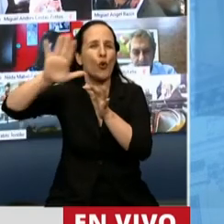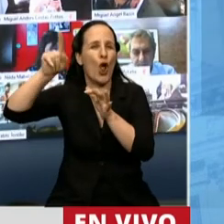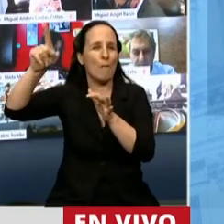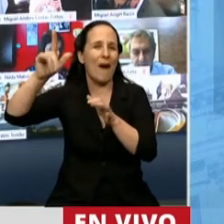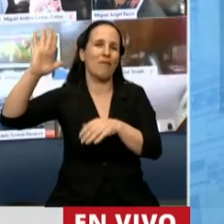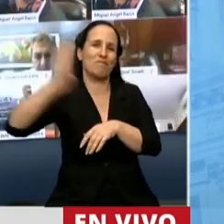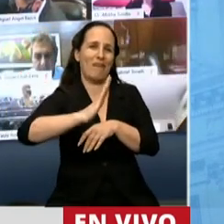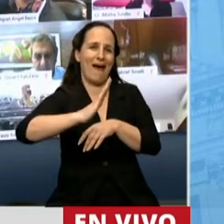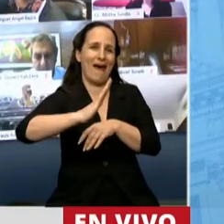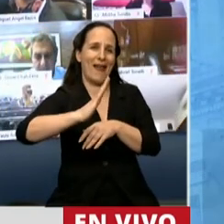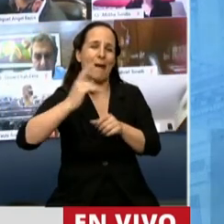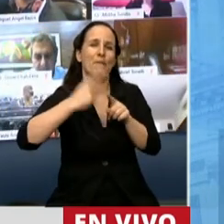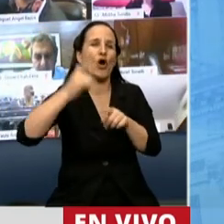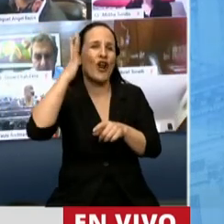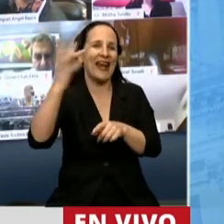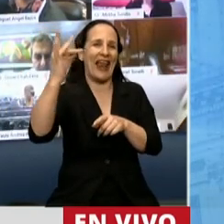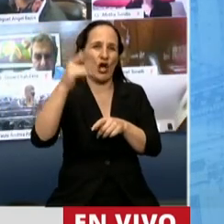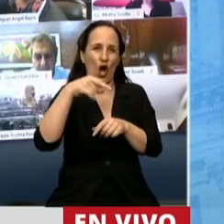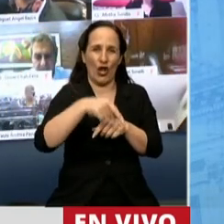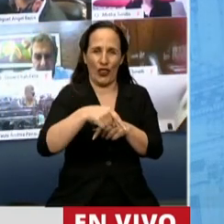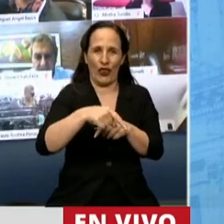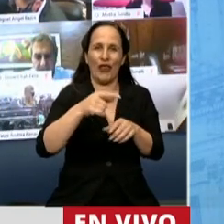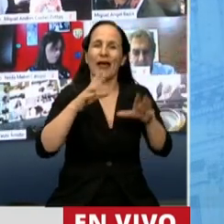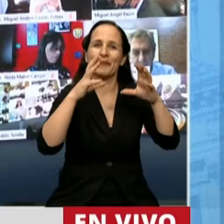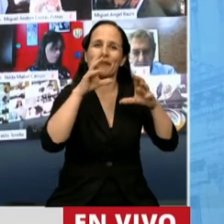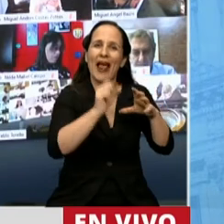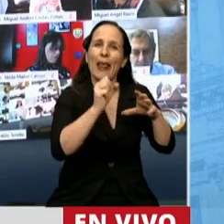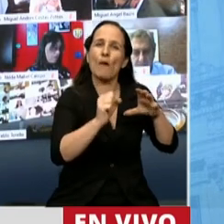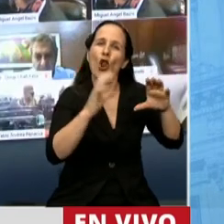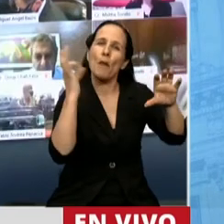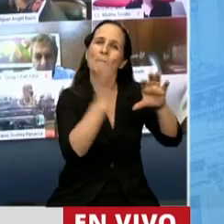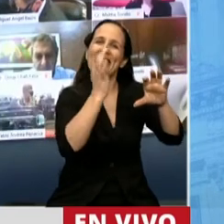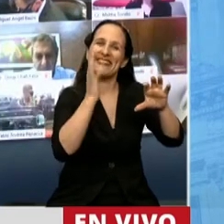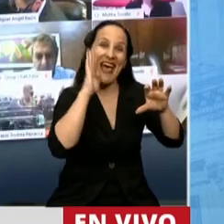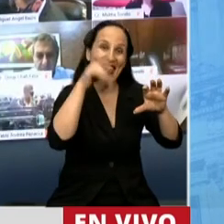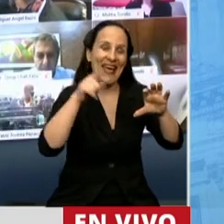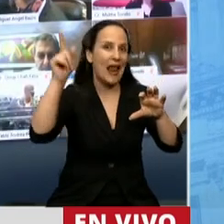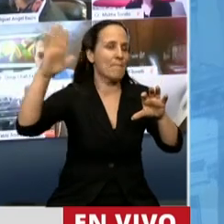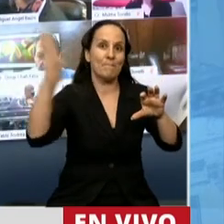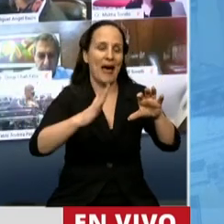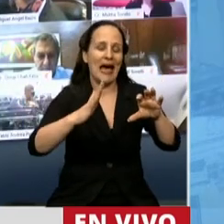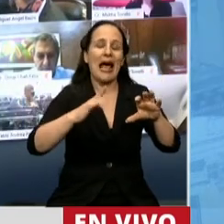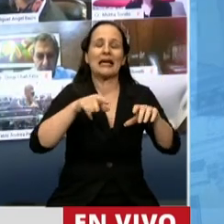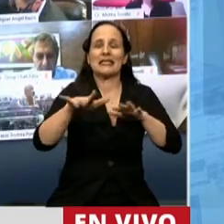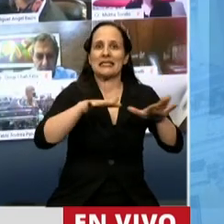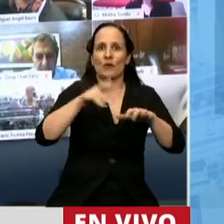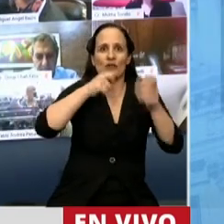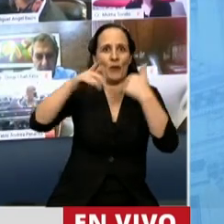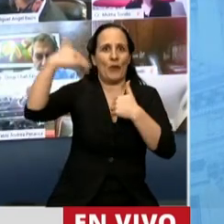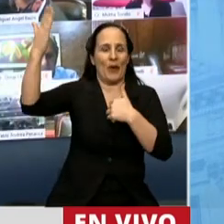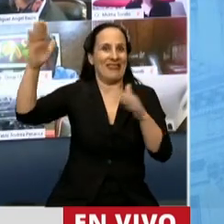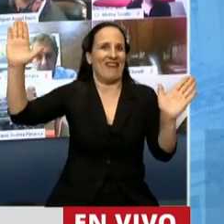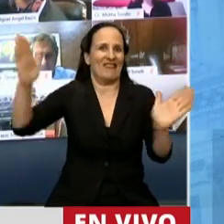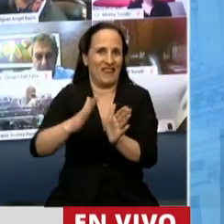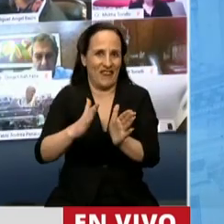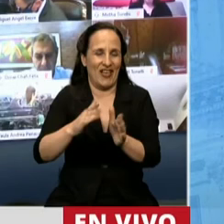argentinos por el récord de detecciones de mancha negra en limones afectó de manera letal las exportaciones